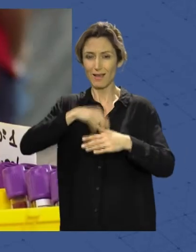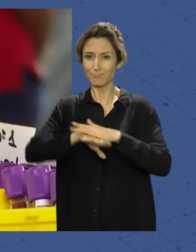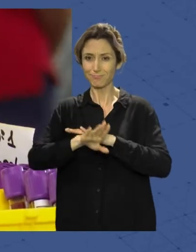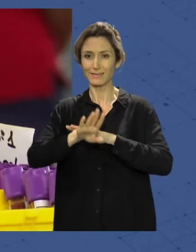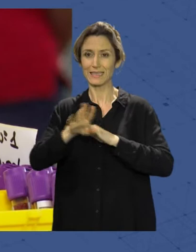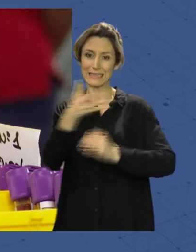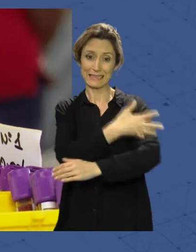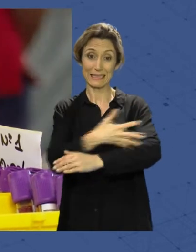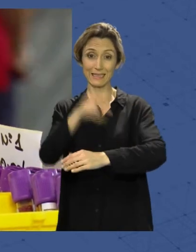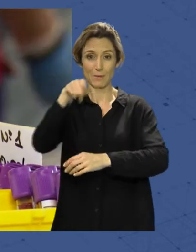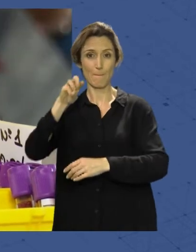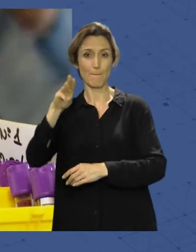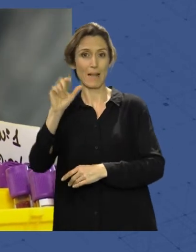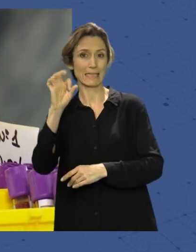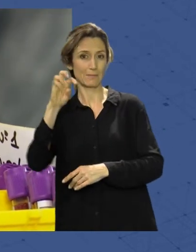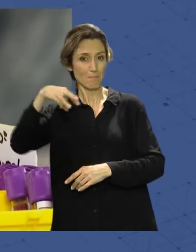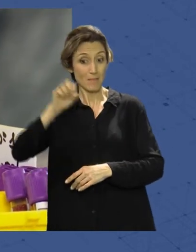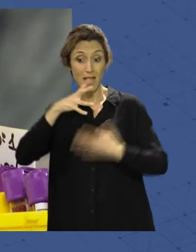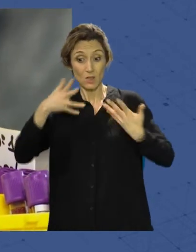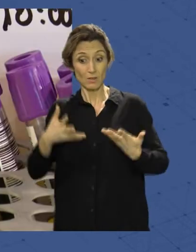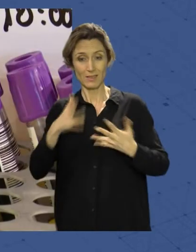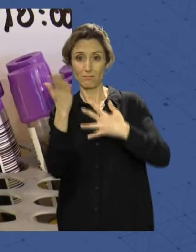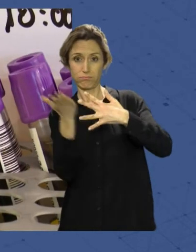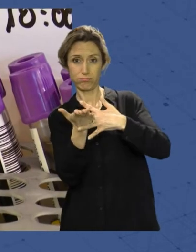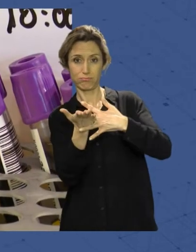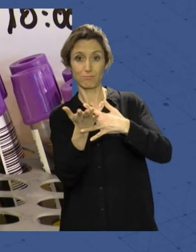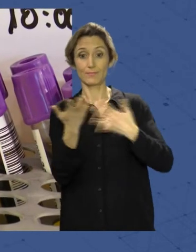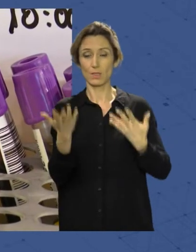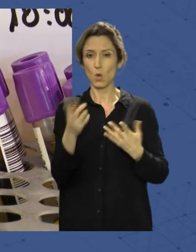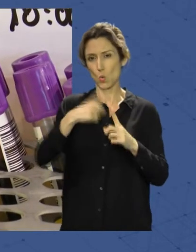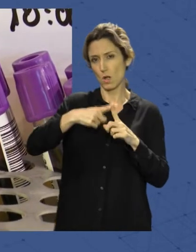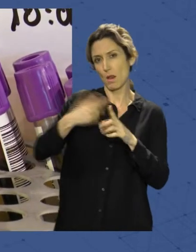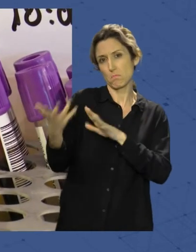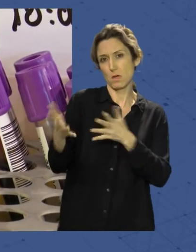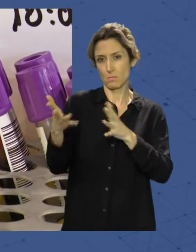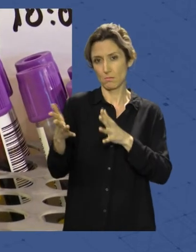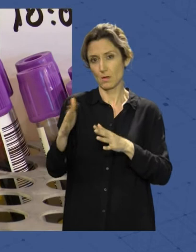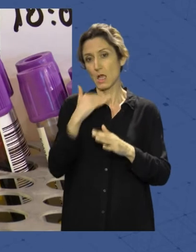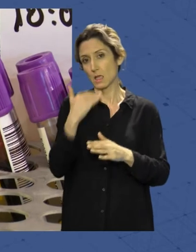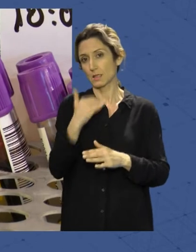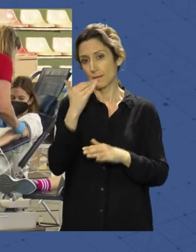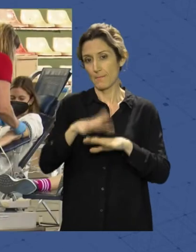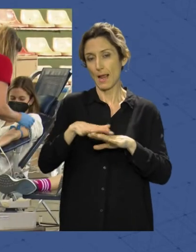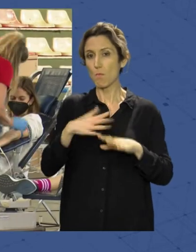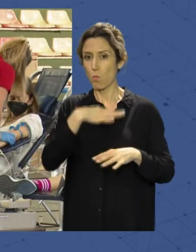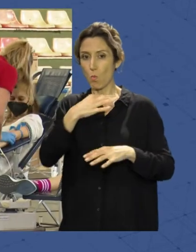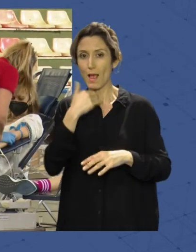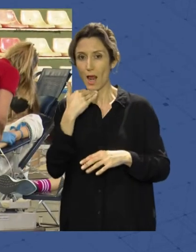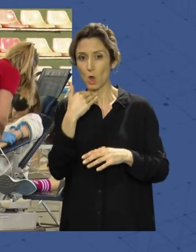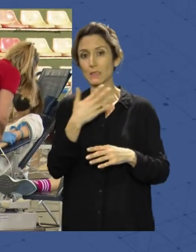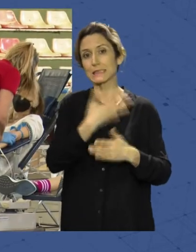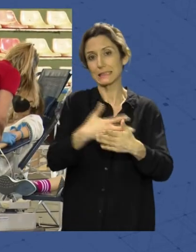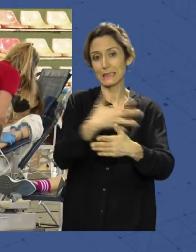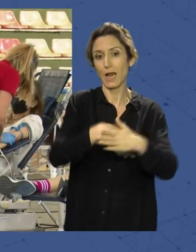provincia, que actualmente se encuentran al 50%, un nivel aceptable que garantiza la disponibilidad de matíes en los hospitales